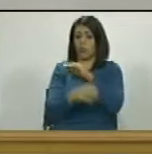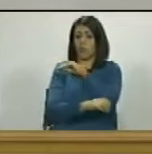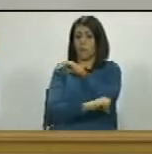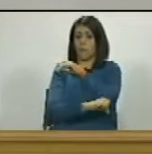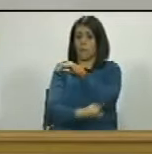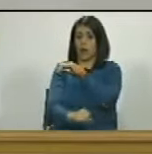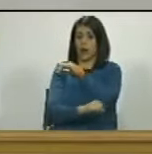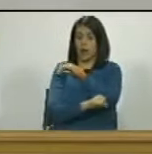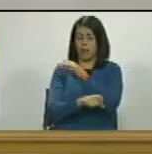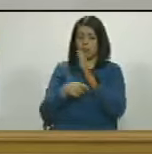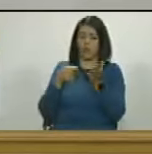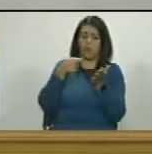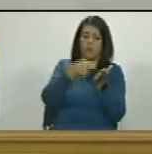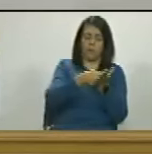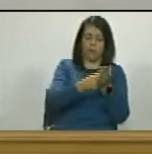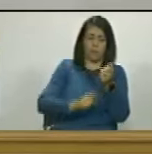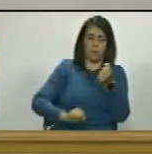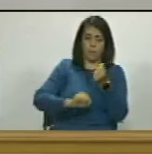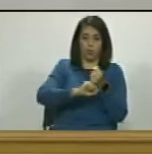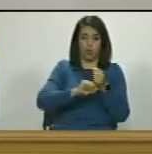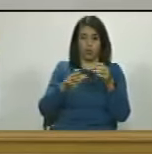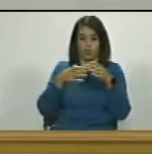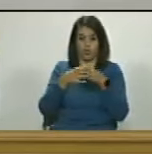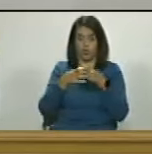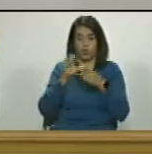delincuentes en sectores del país